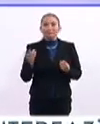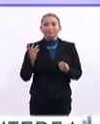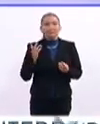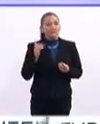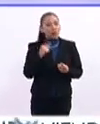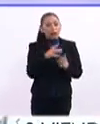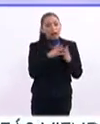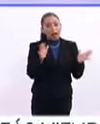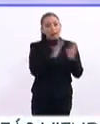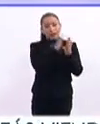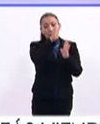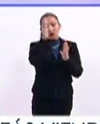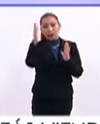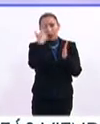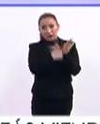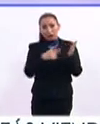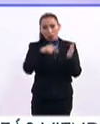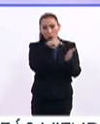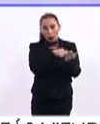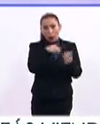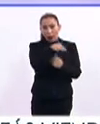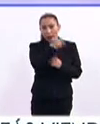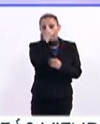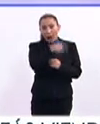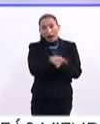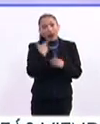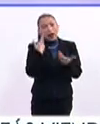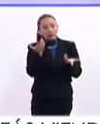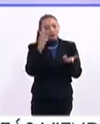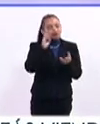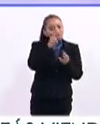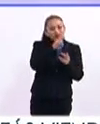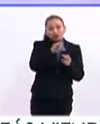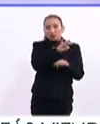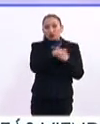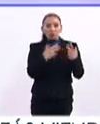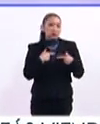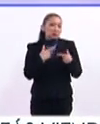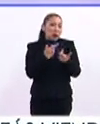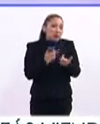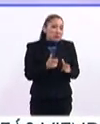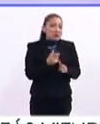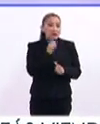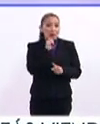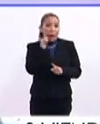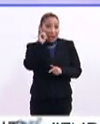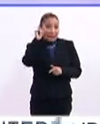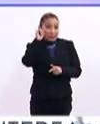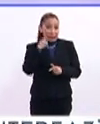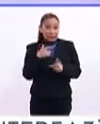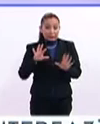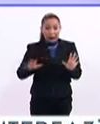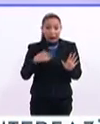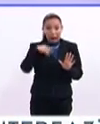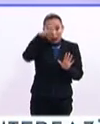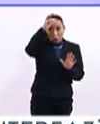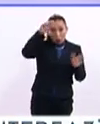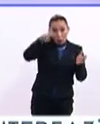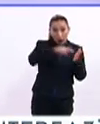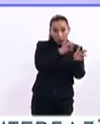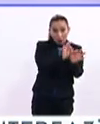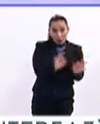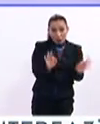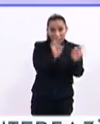una gran biblioteca dentro, por supuesto, para ser consultados por todos ustedes. Y, bueno, ayer firmaron un convenio